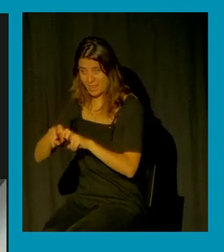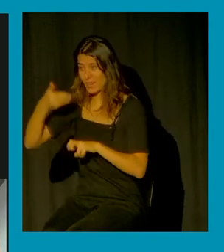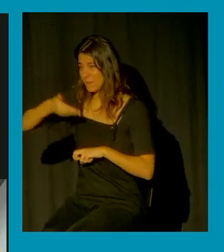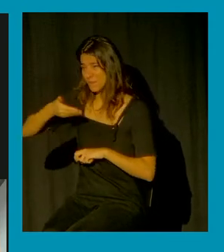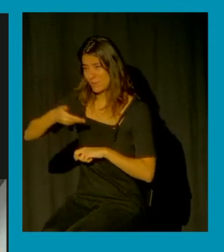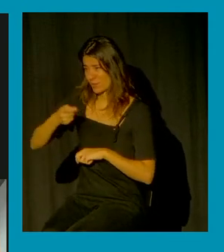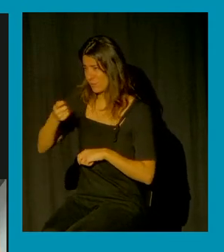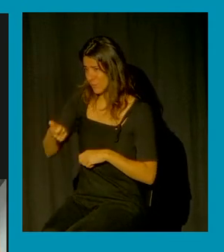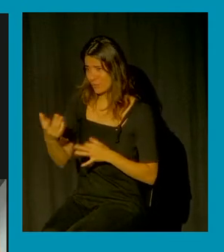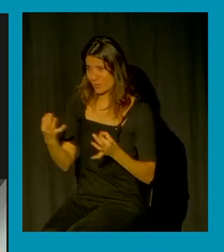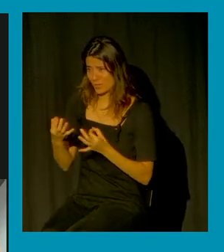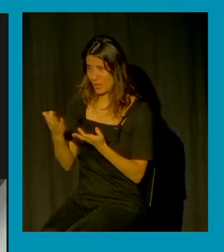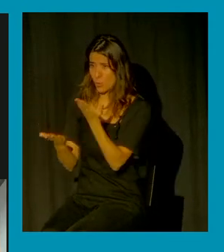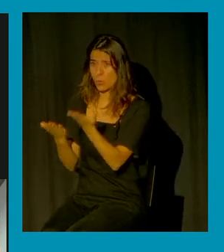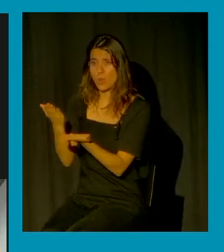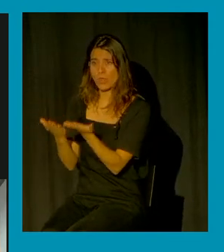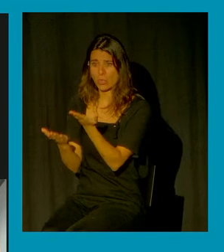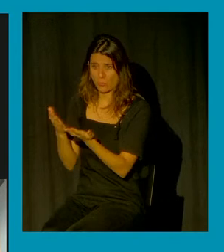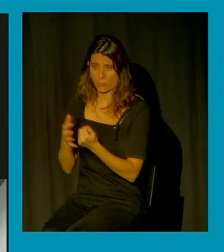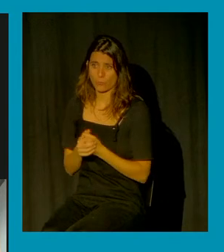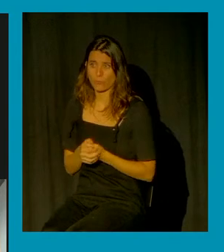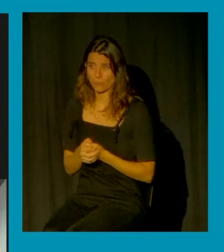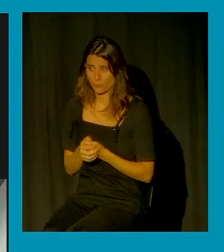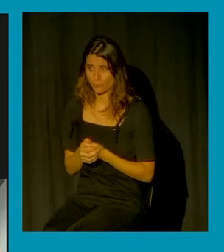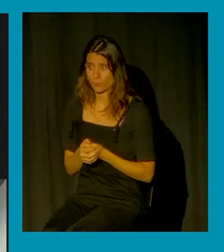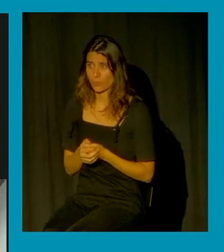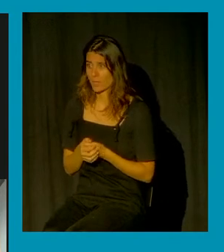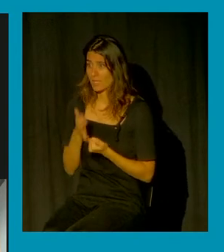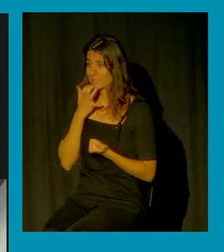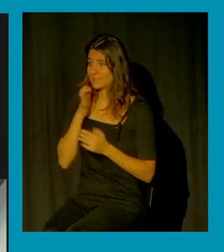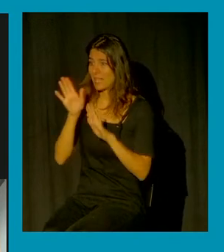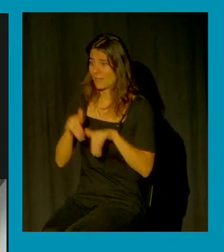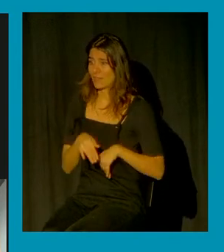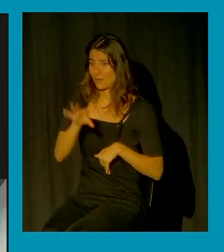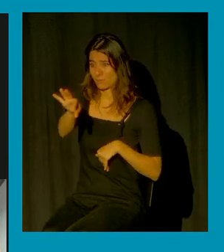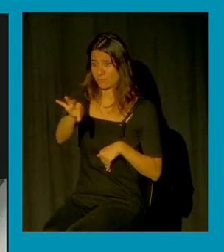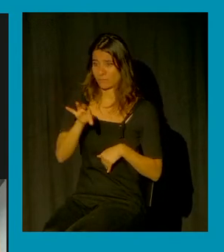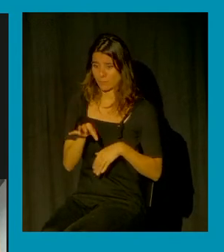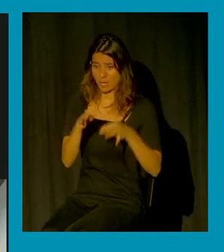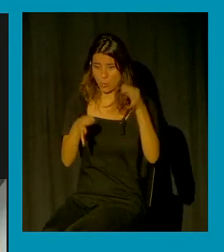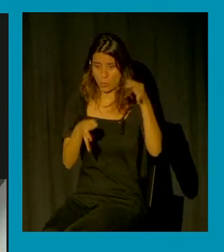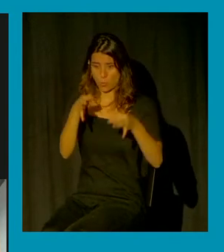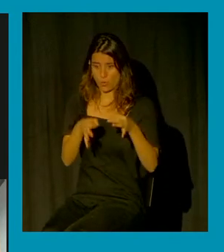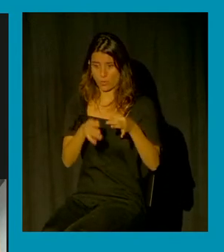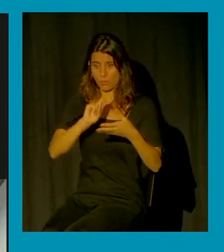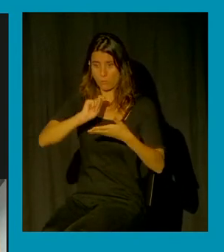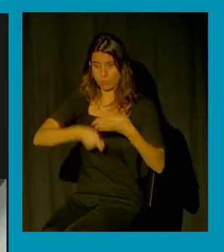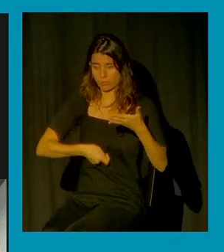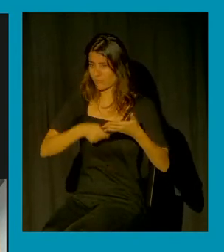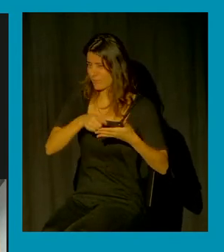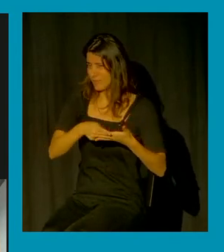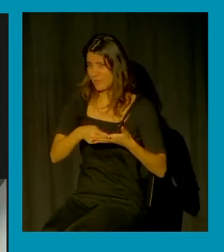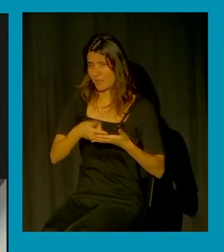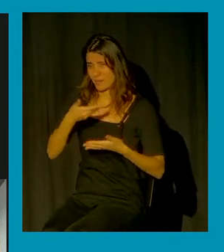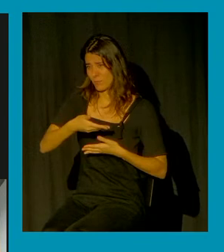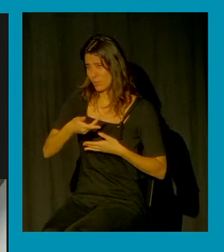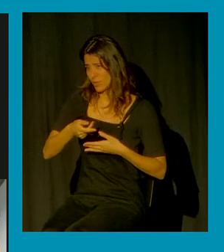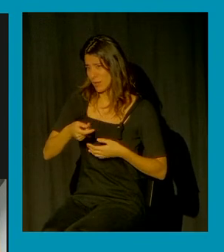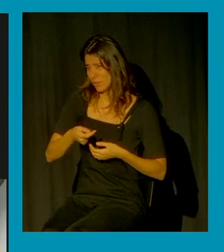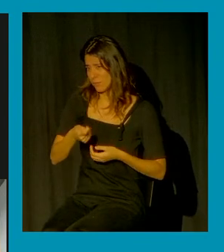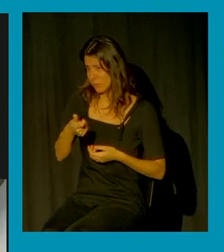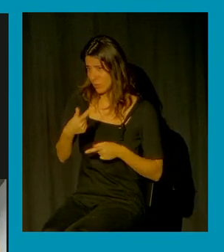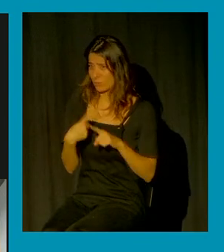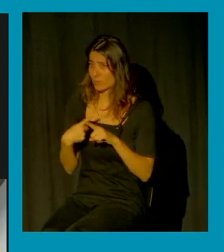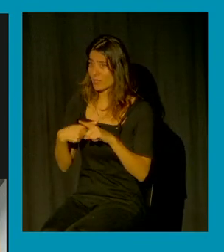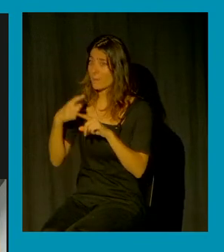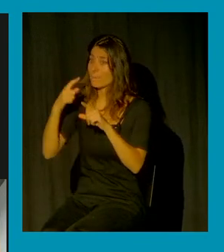es el juicio que se produce cuando cogen al agresor o a los agresores porque en realidad constantemente a quien se está juzgando en